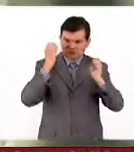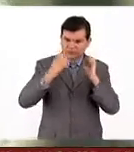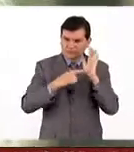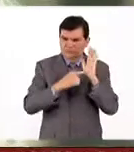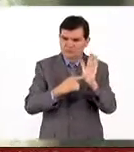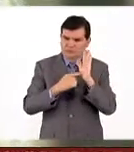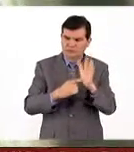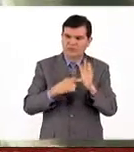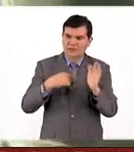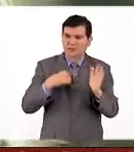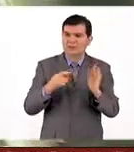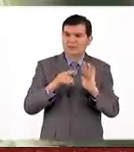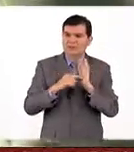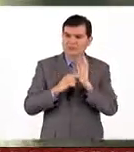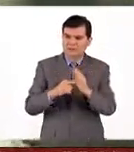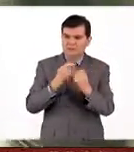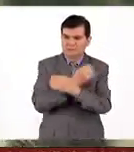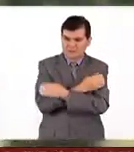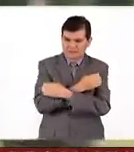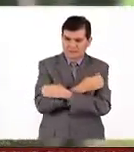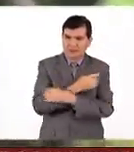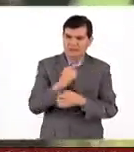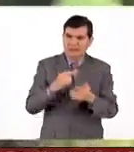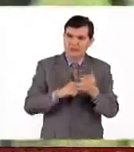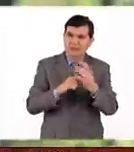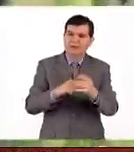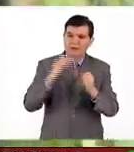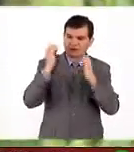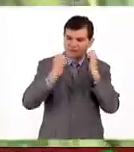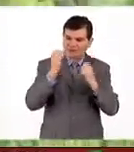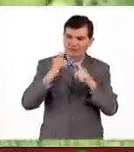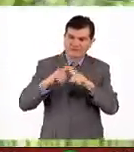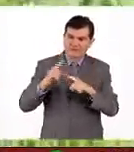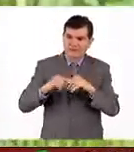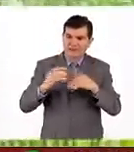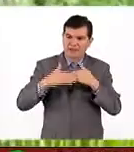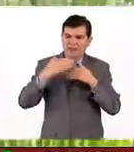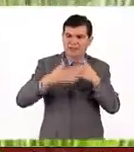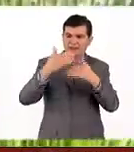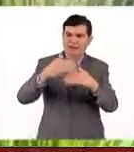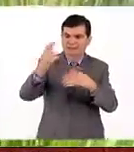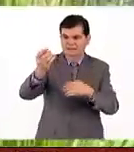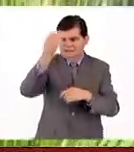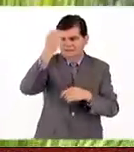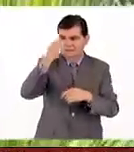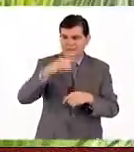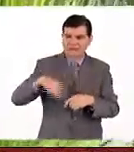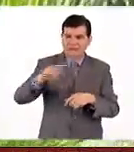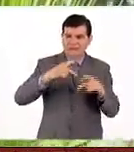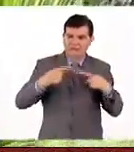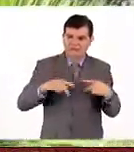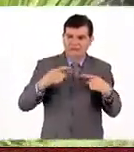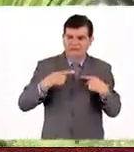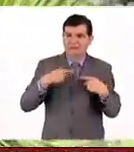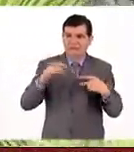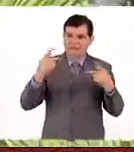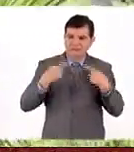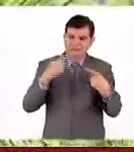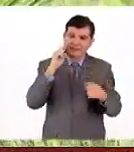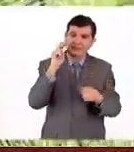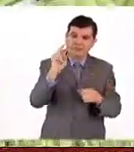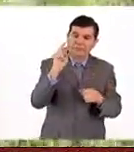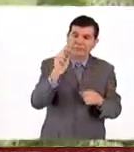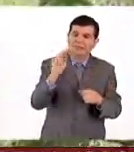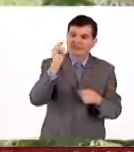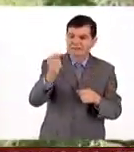tenemos demostraciones educativas donde se exponen los últimos avances de la ciencia, pero para el público, para que la gente vea realmente